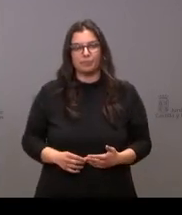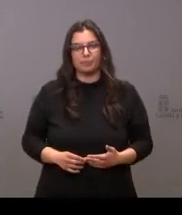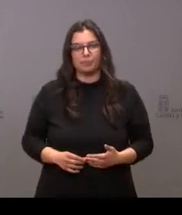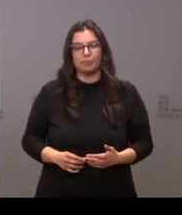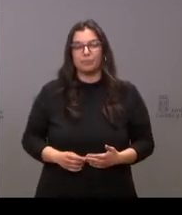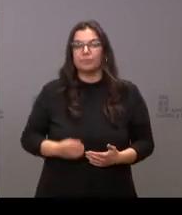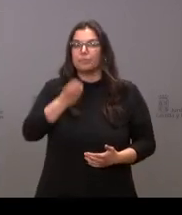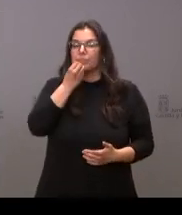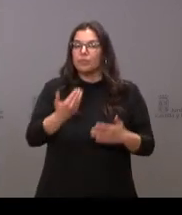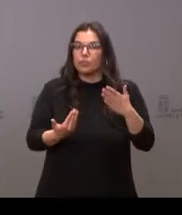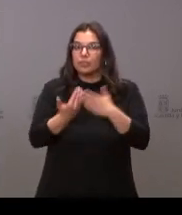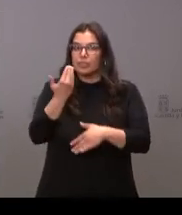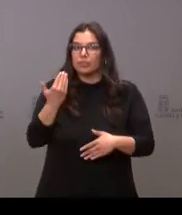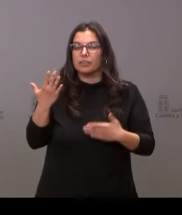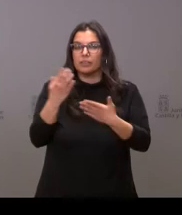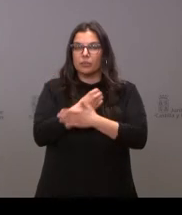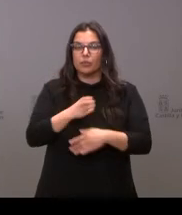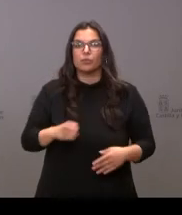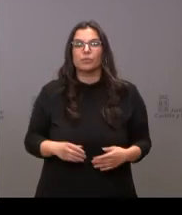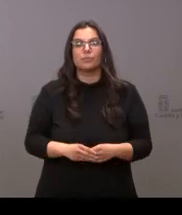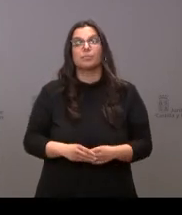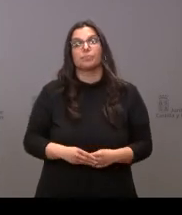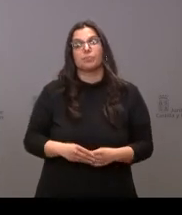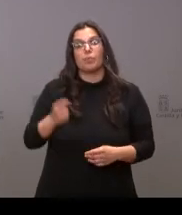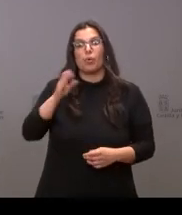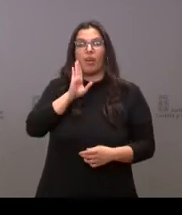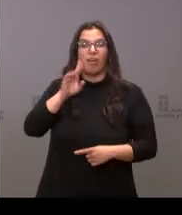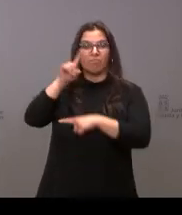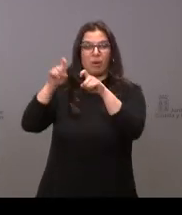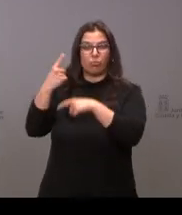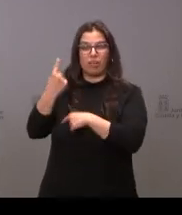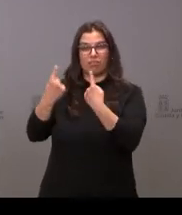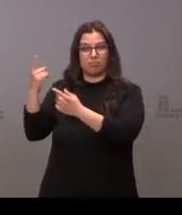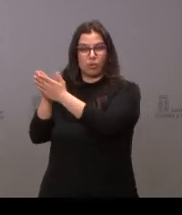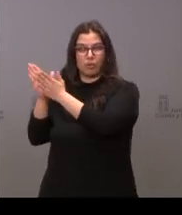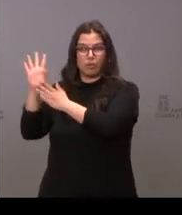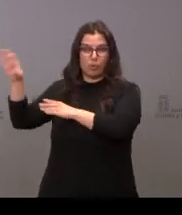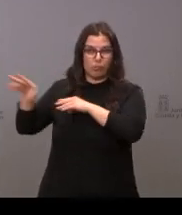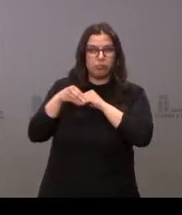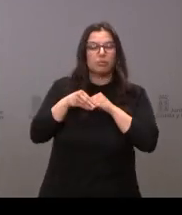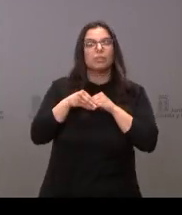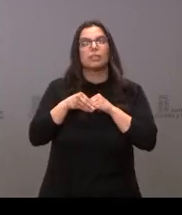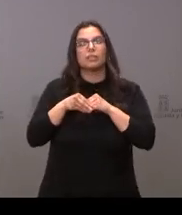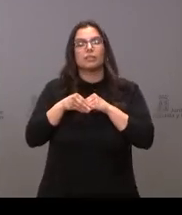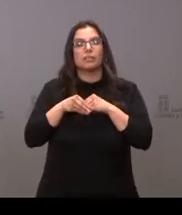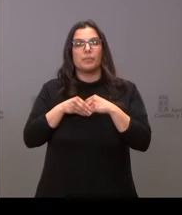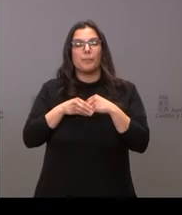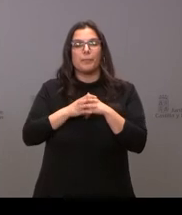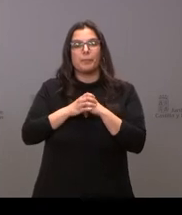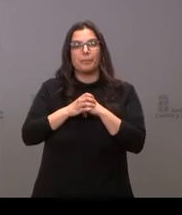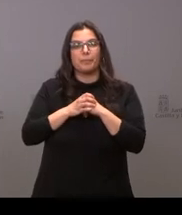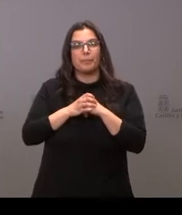días a todos por retomar las preguntas de los compañeros y dejando un poco al margen si se puede el